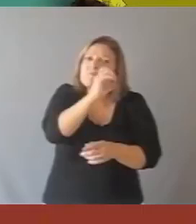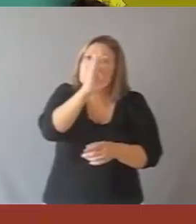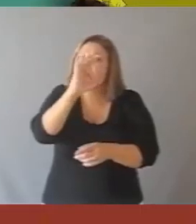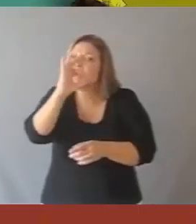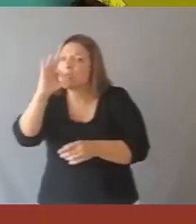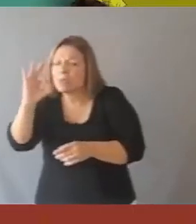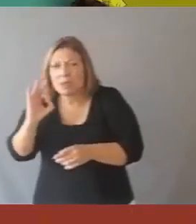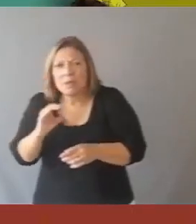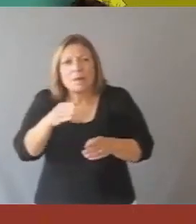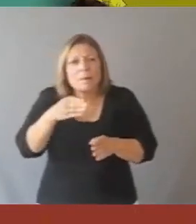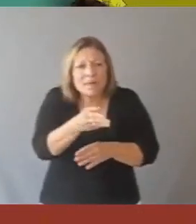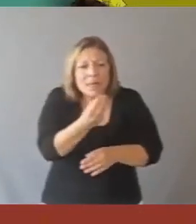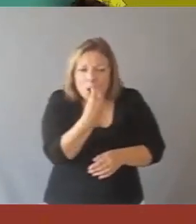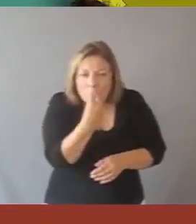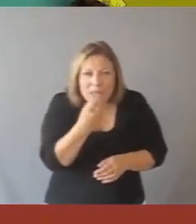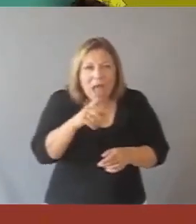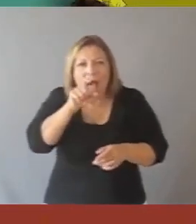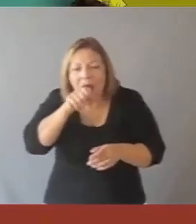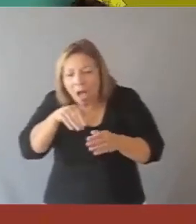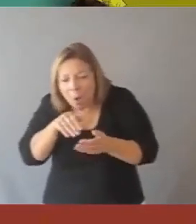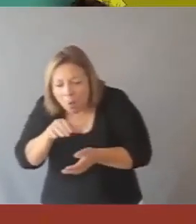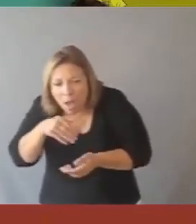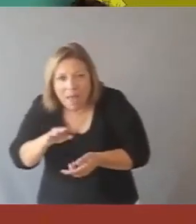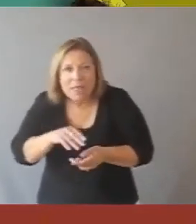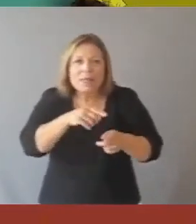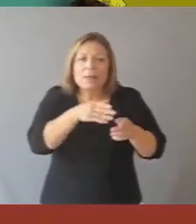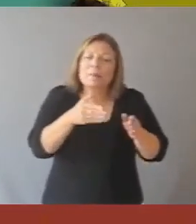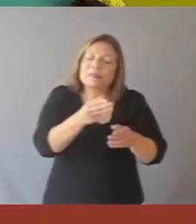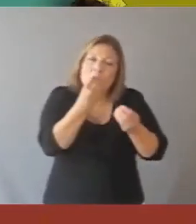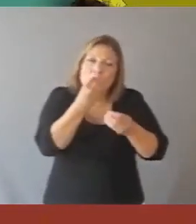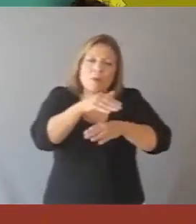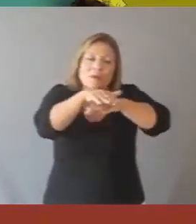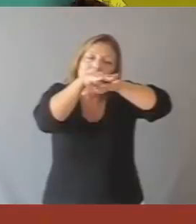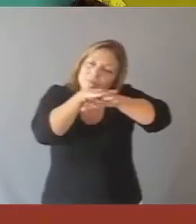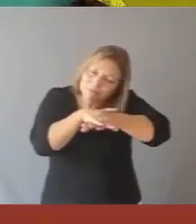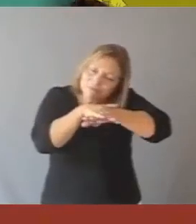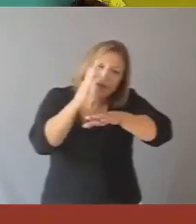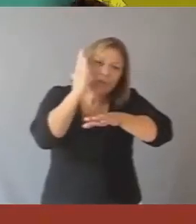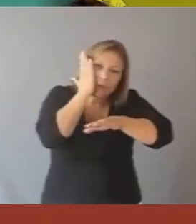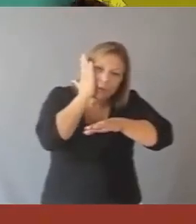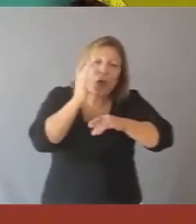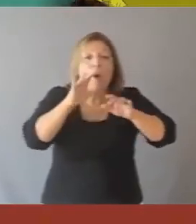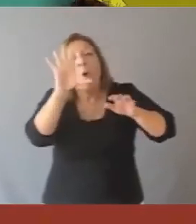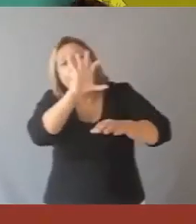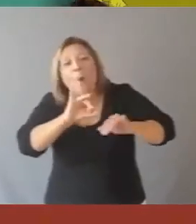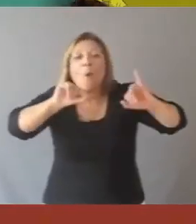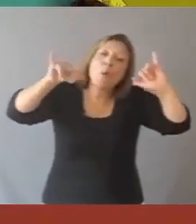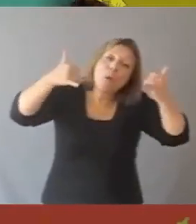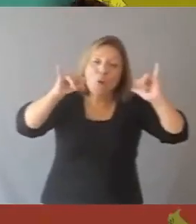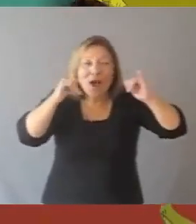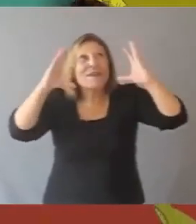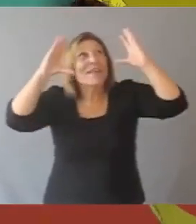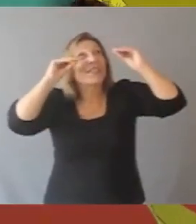Comían pescados, bichos que iban a tomar agua al río, pero sobre todo pescados. Todos dormían la siesta en la arena de la orilla y a veces jugaban